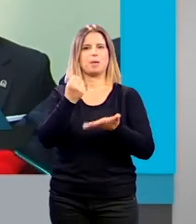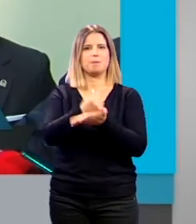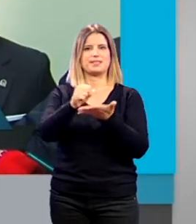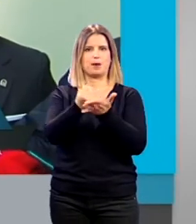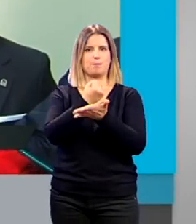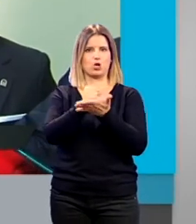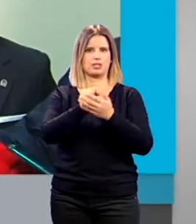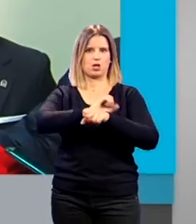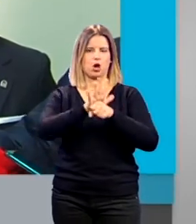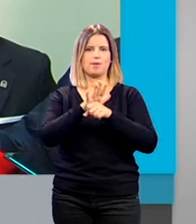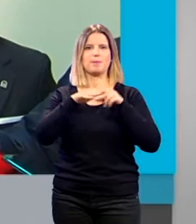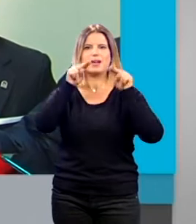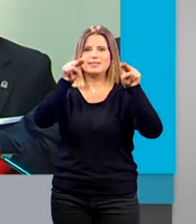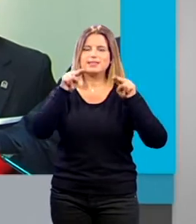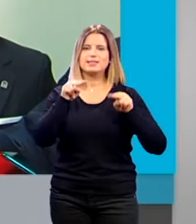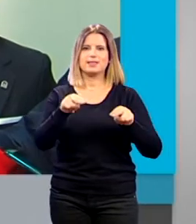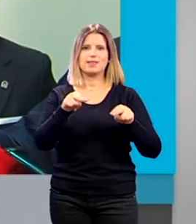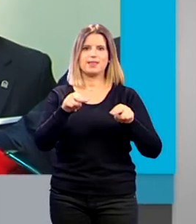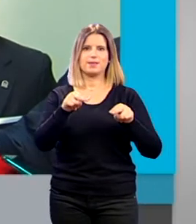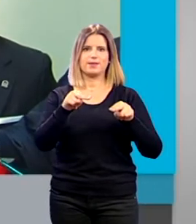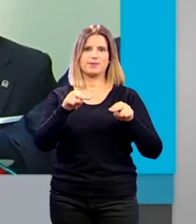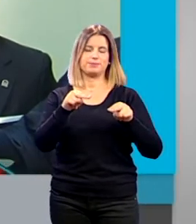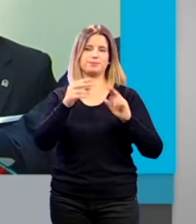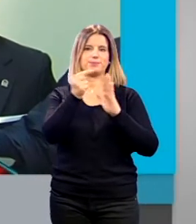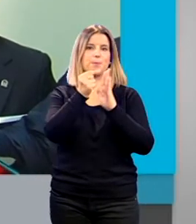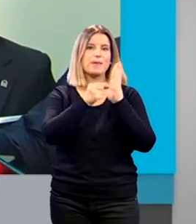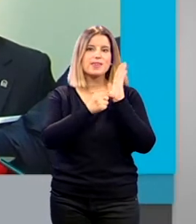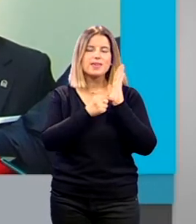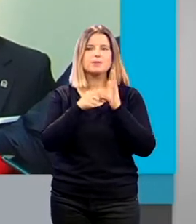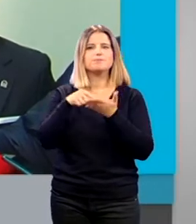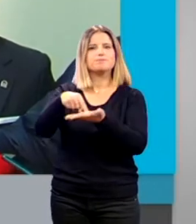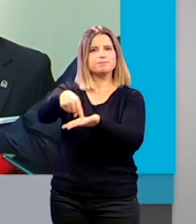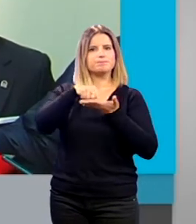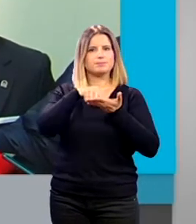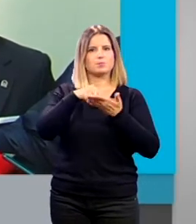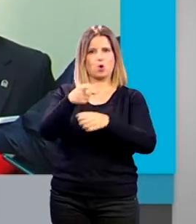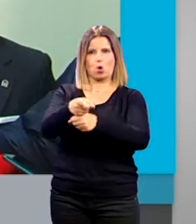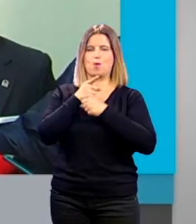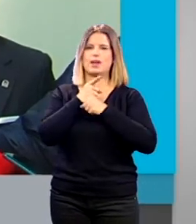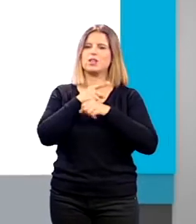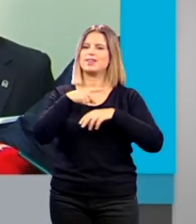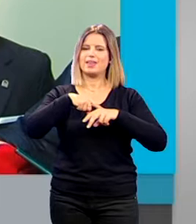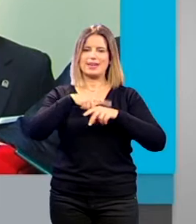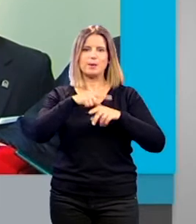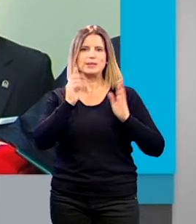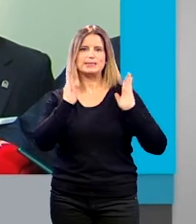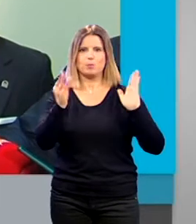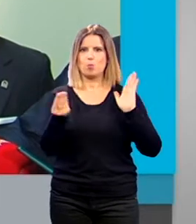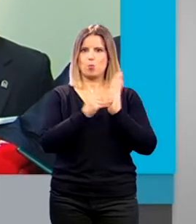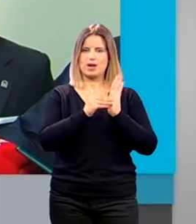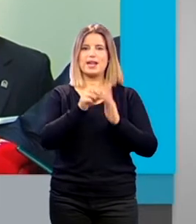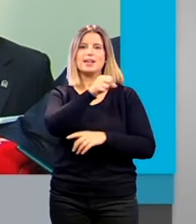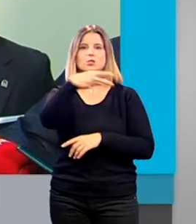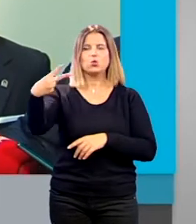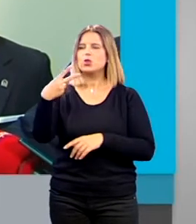hospital y residencia ha entendido que esa medida limitativa exige obligatoriamente una limitación temporal un tiempo En esa misma resolución se